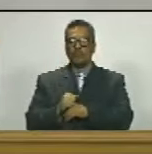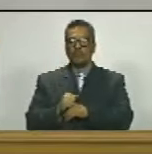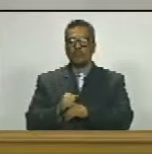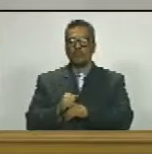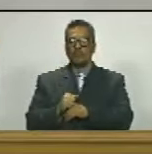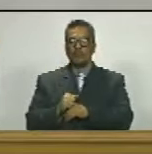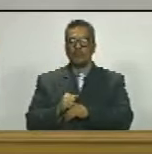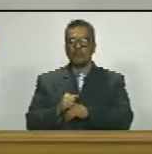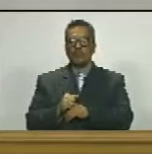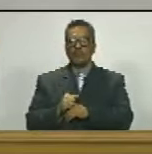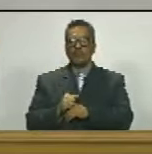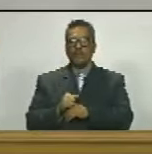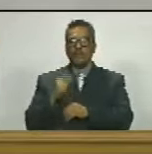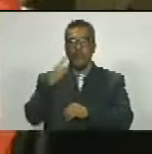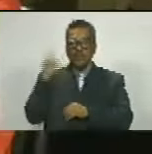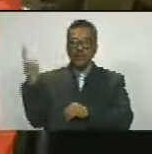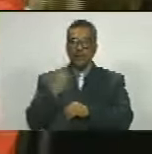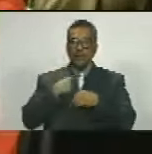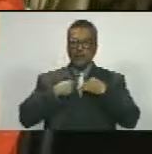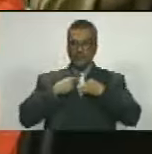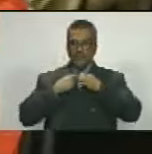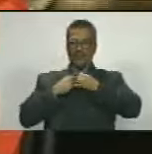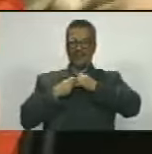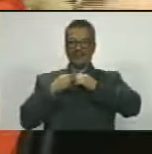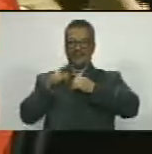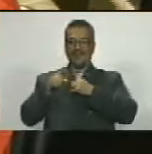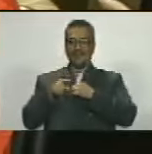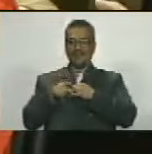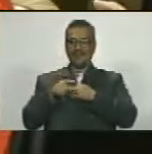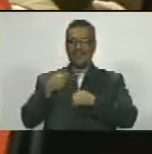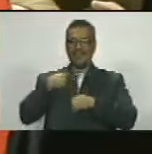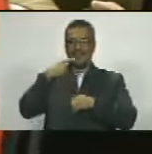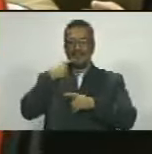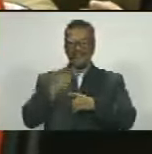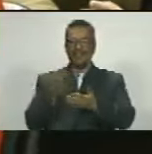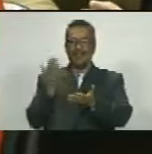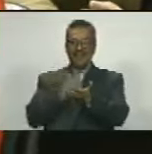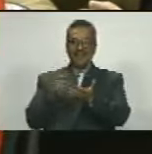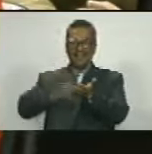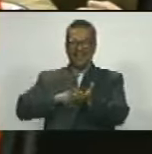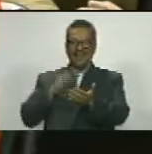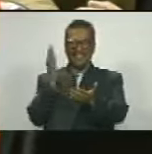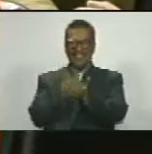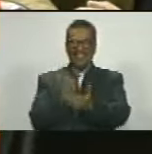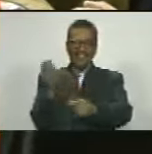que vino hoy elegantemente vestido porque suponía que lo iban a ratificar en el cargo